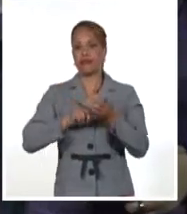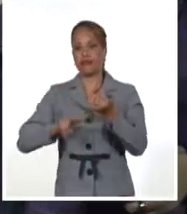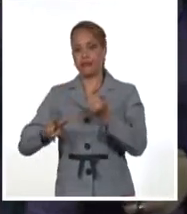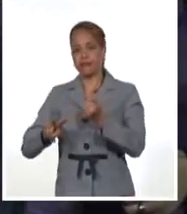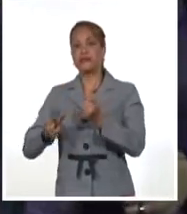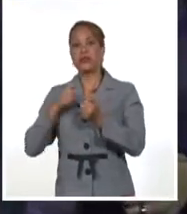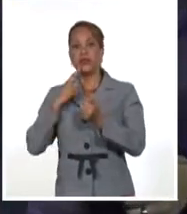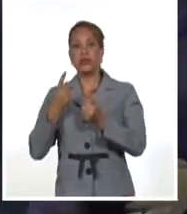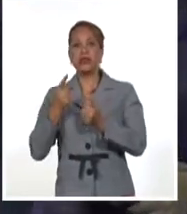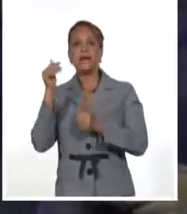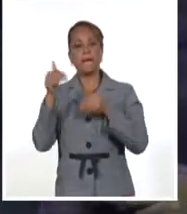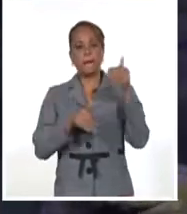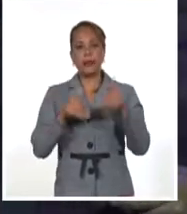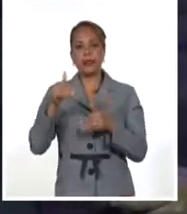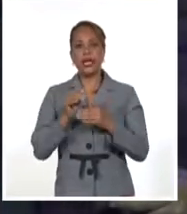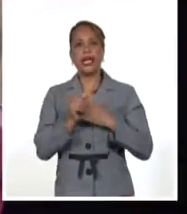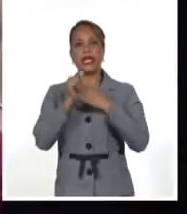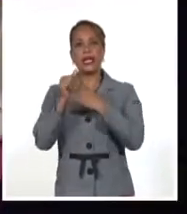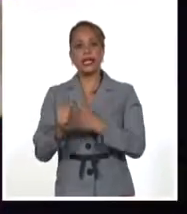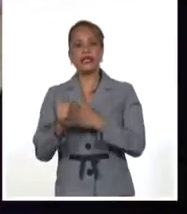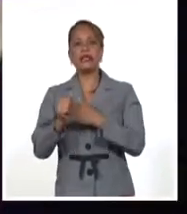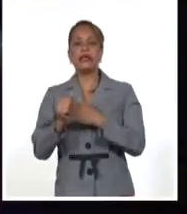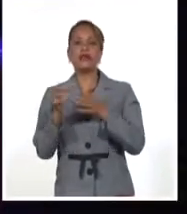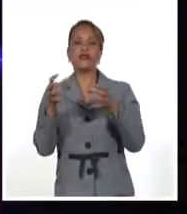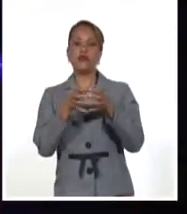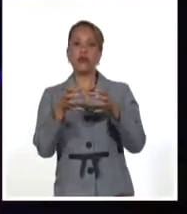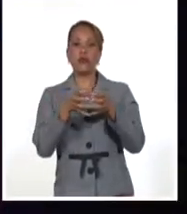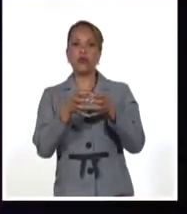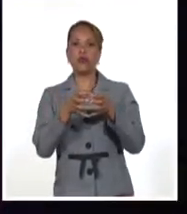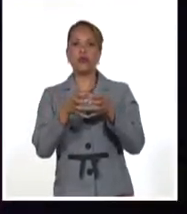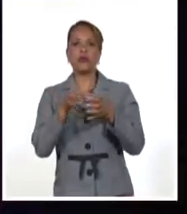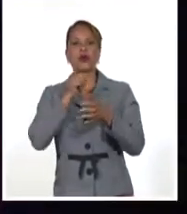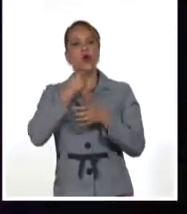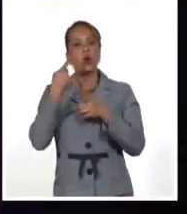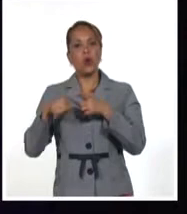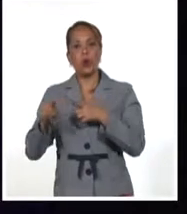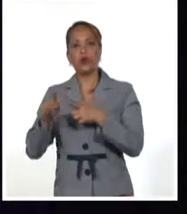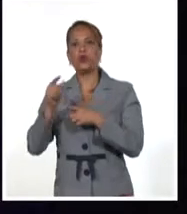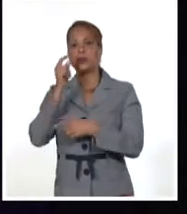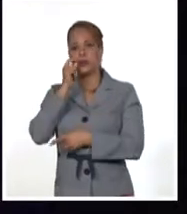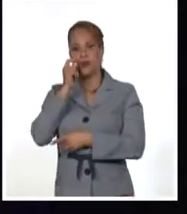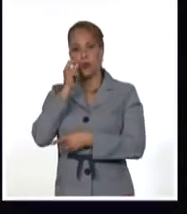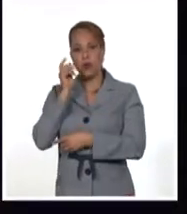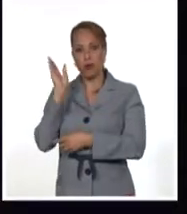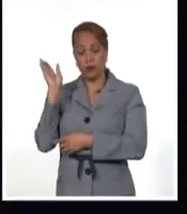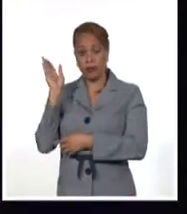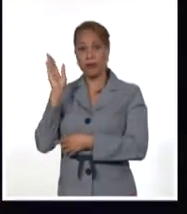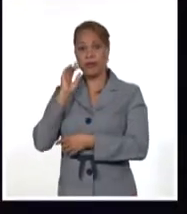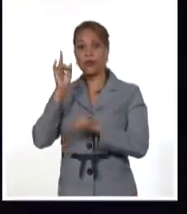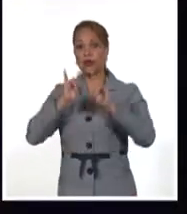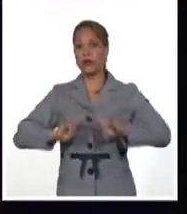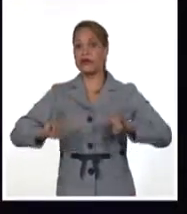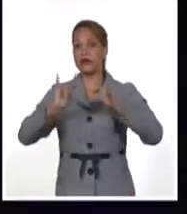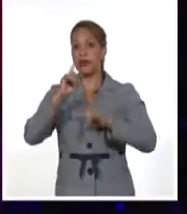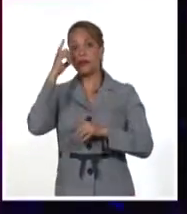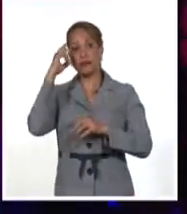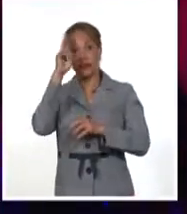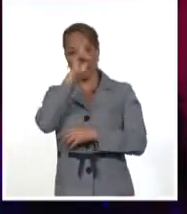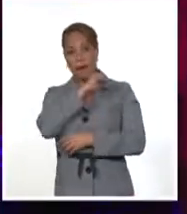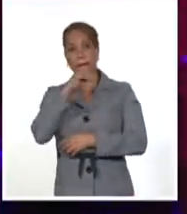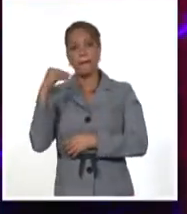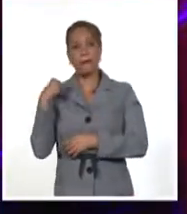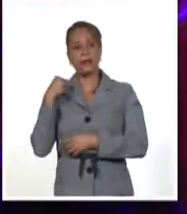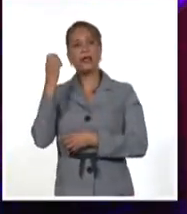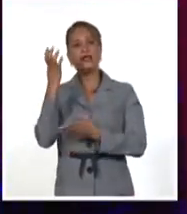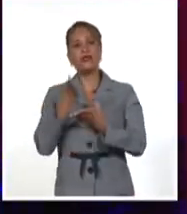Segura, líder de la agrupación Cubandaluz, el aficionado Alexander Vega de la Universidad de Ciencias Médicas y estudiantes de la